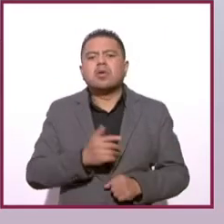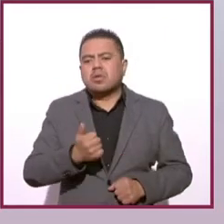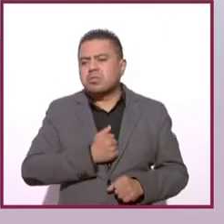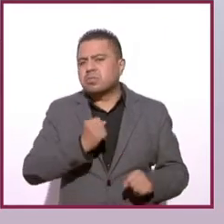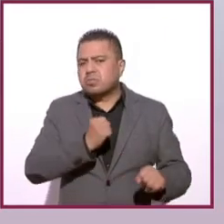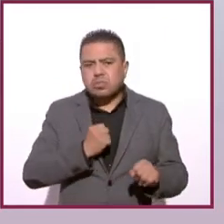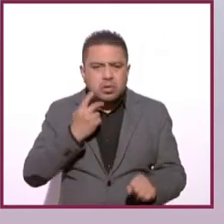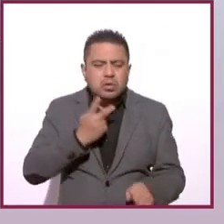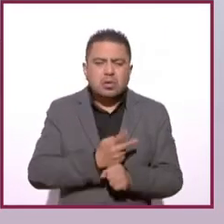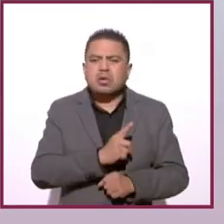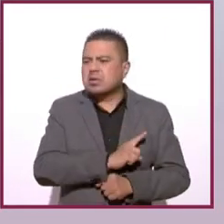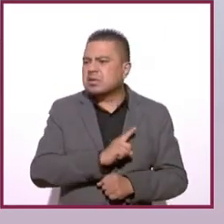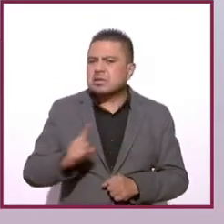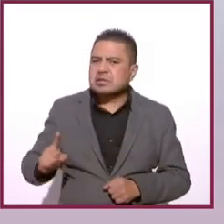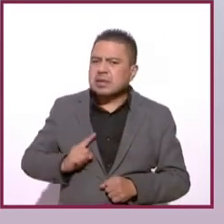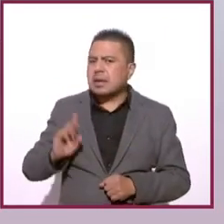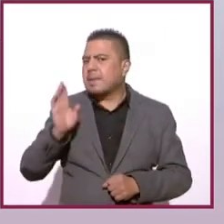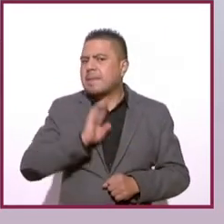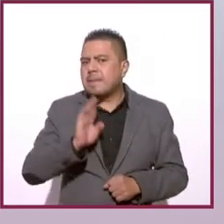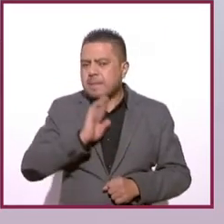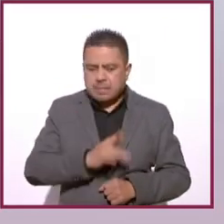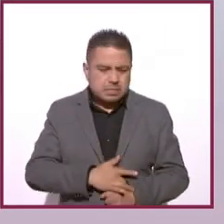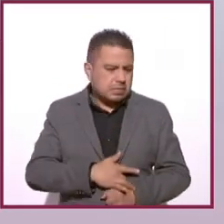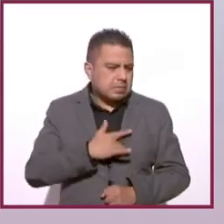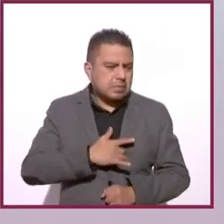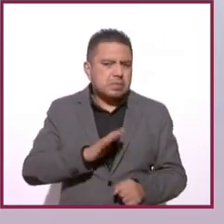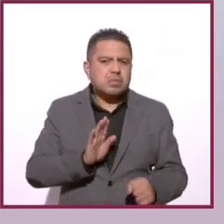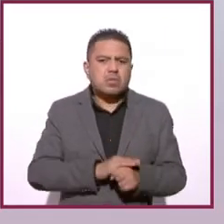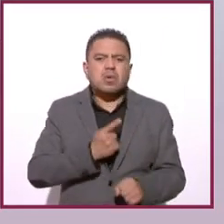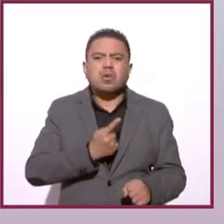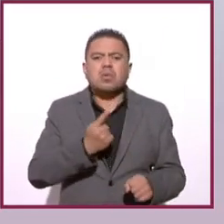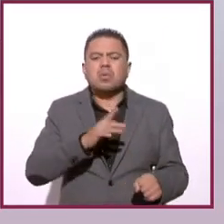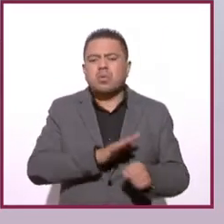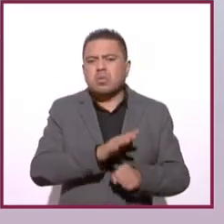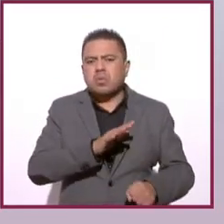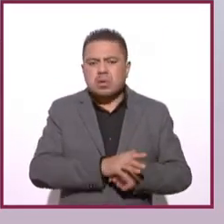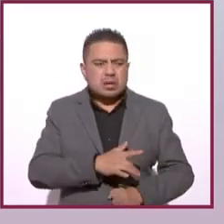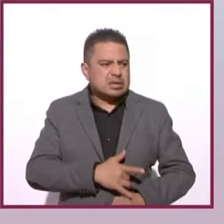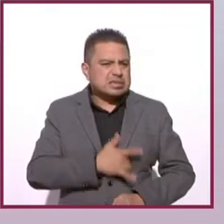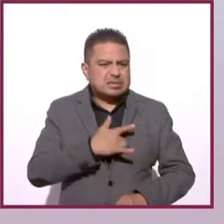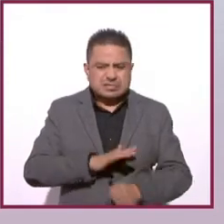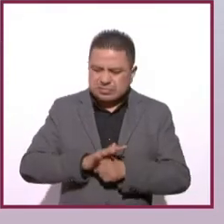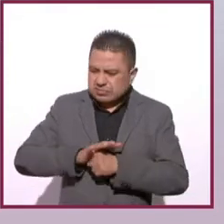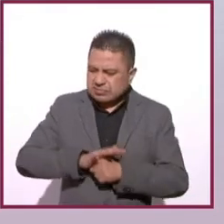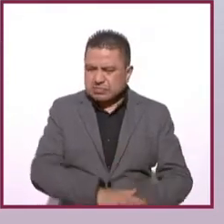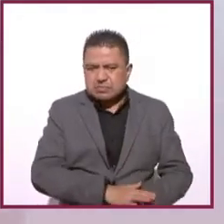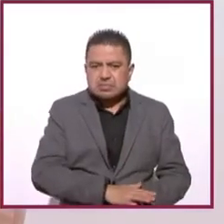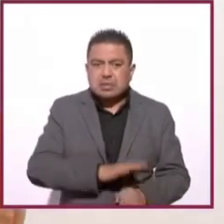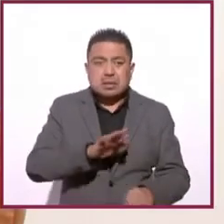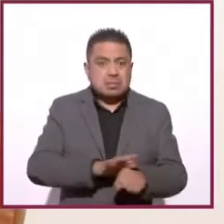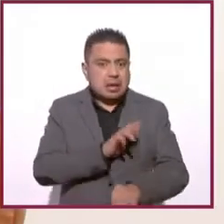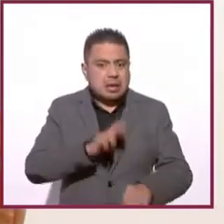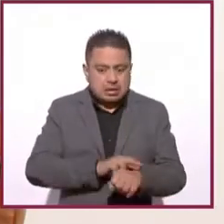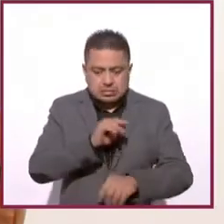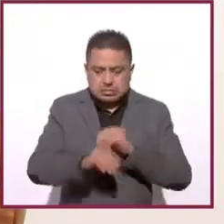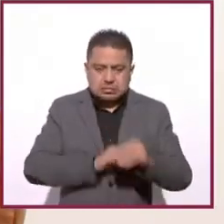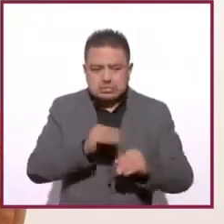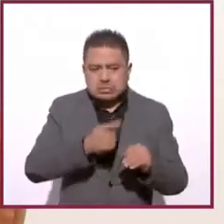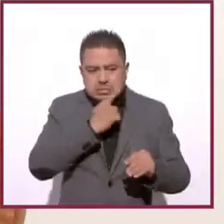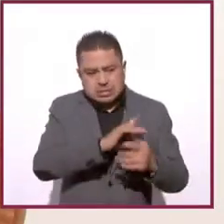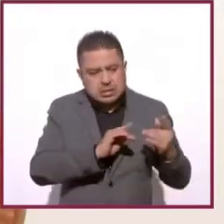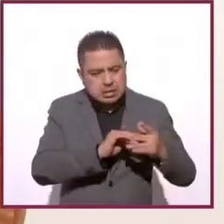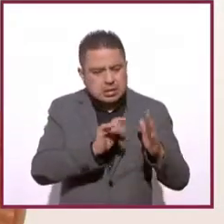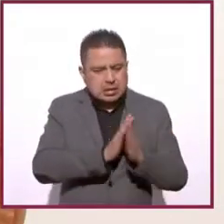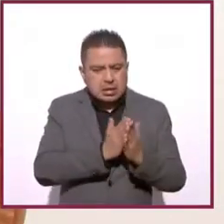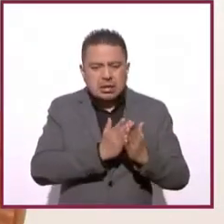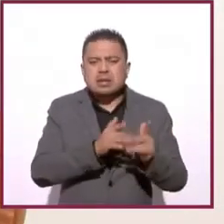voluntad, debido al mal que padezco, por el cual me siento oprimido. Uno de los grandes compositores que se mencionan en este